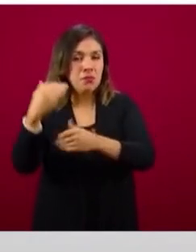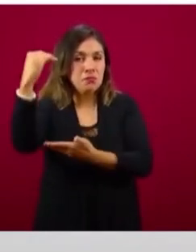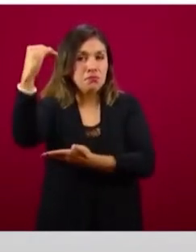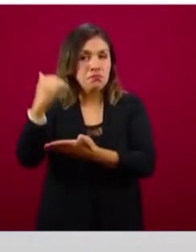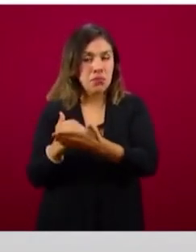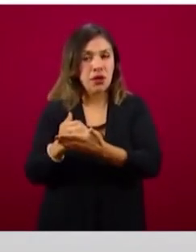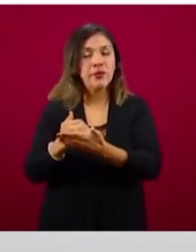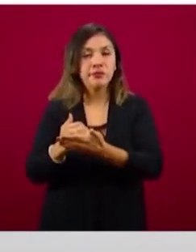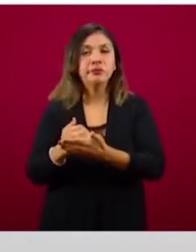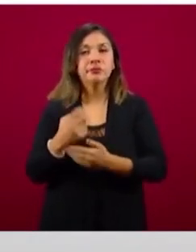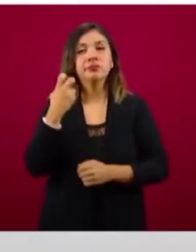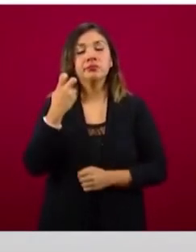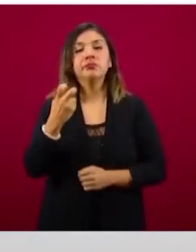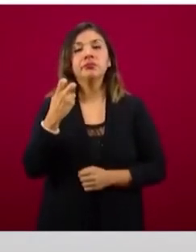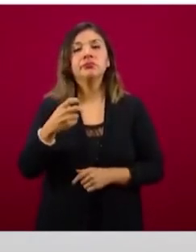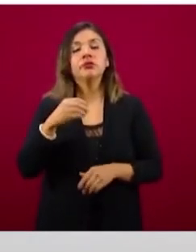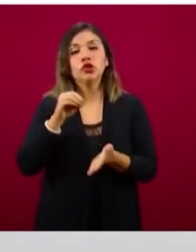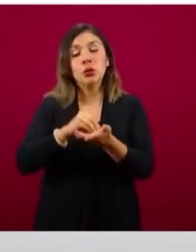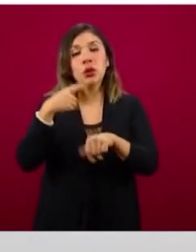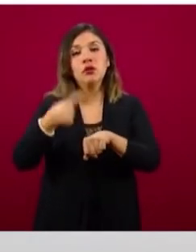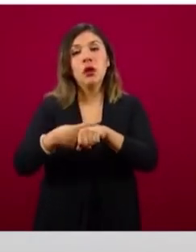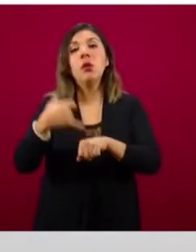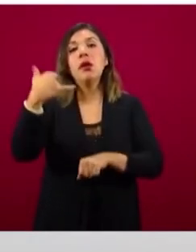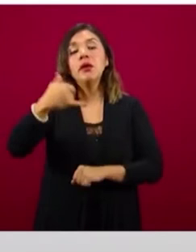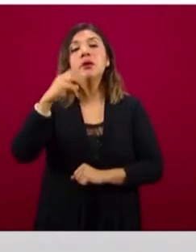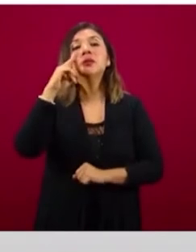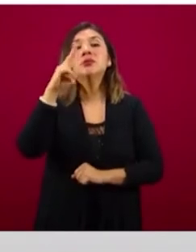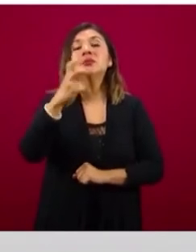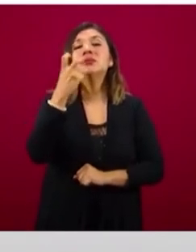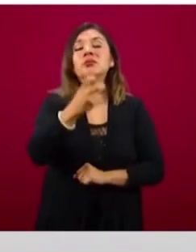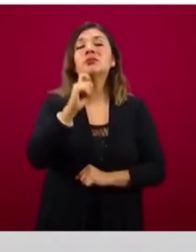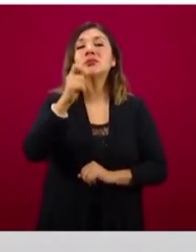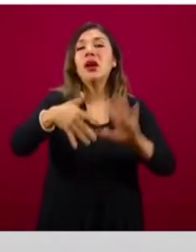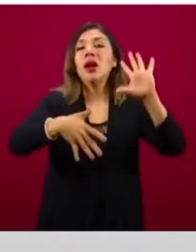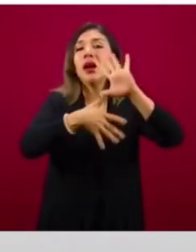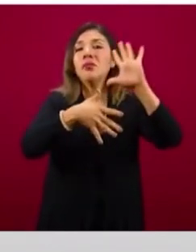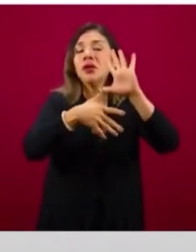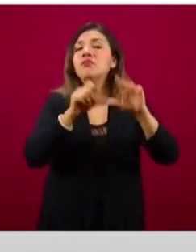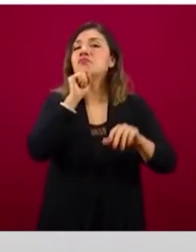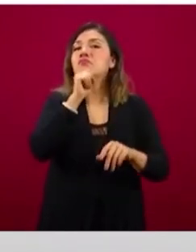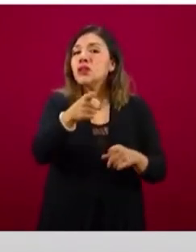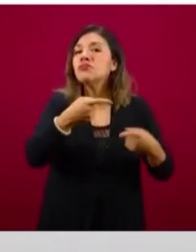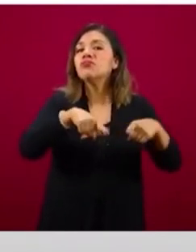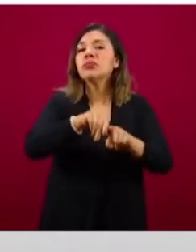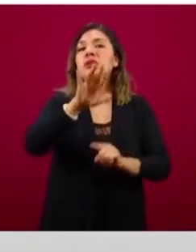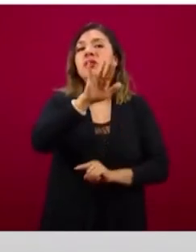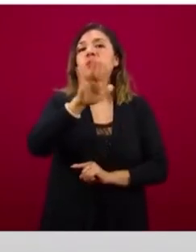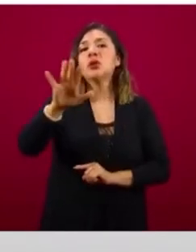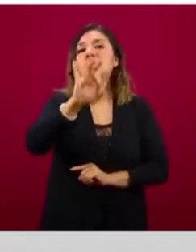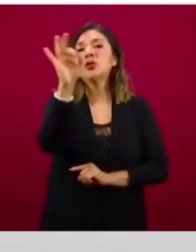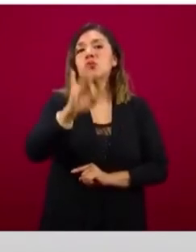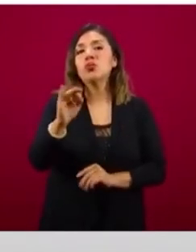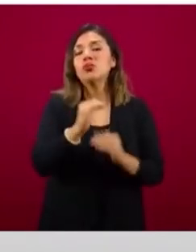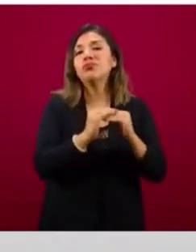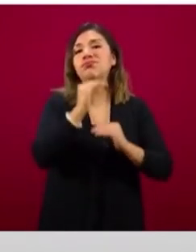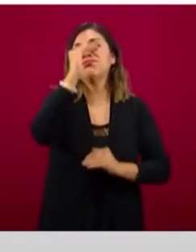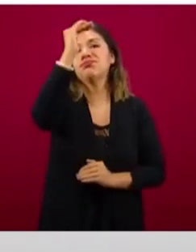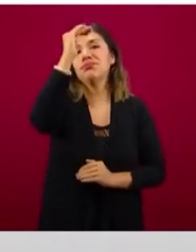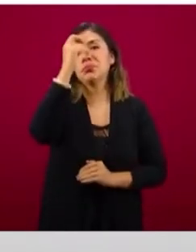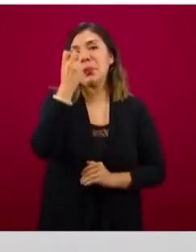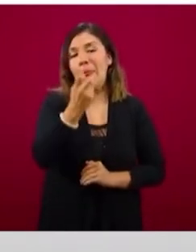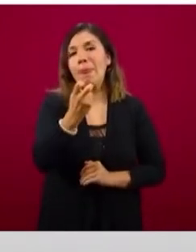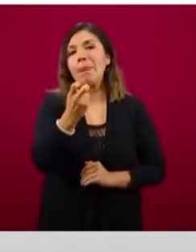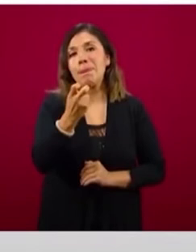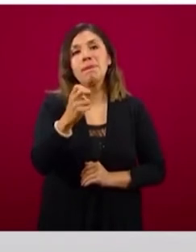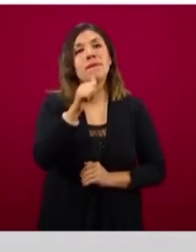pandemia activa a nivel mundial y vemos cómo América se mantiene en la línea del 55 por ciento, sin